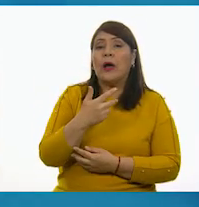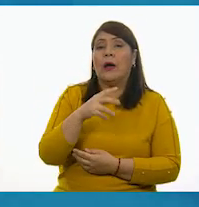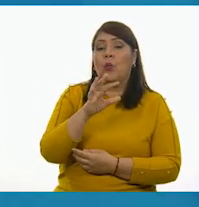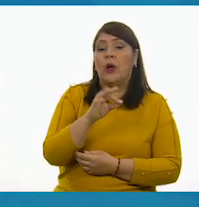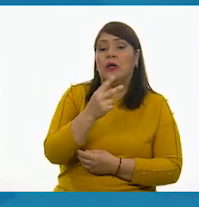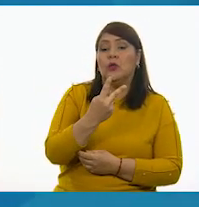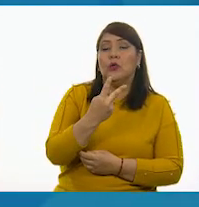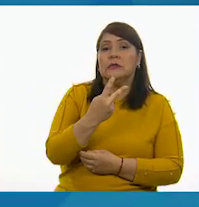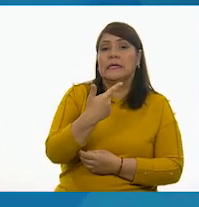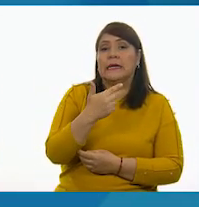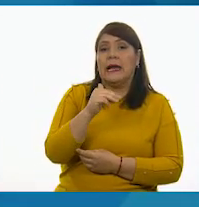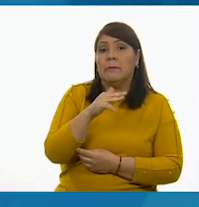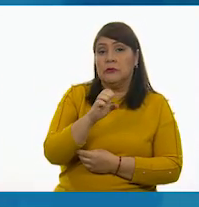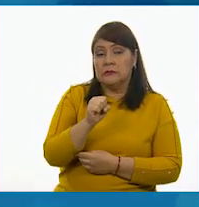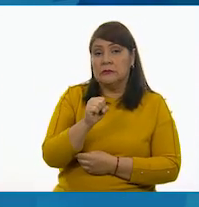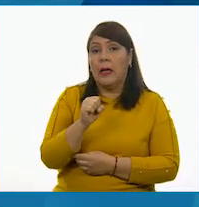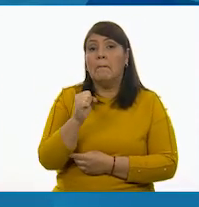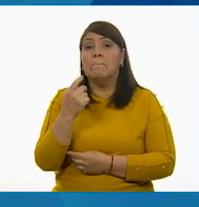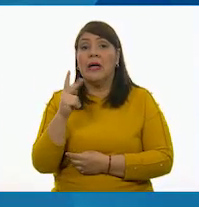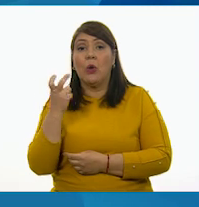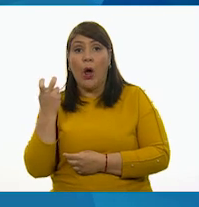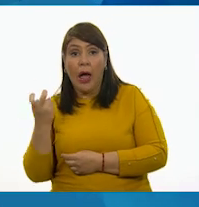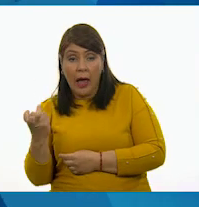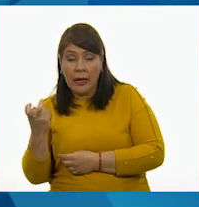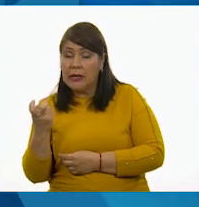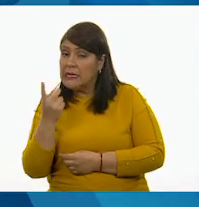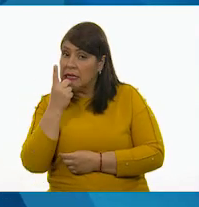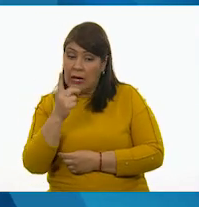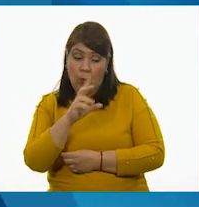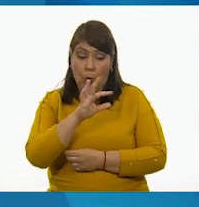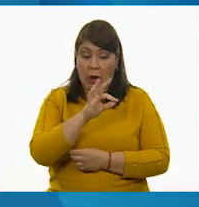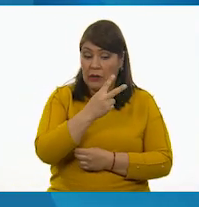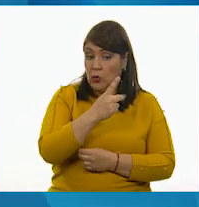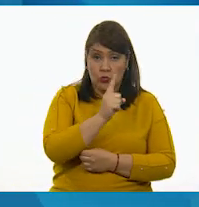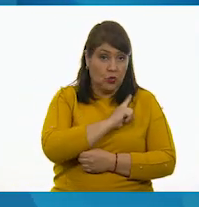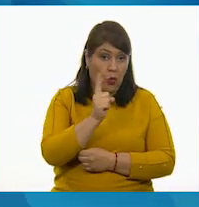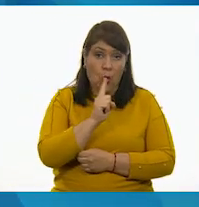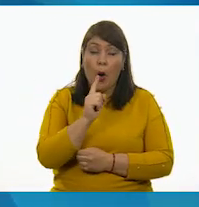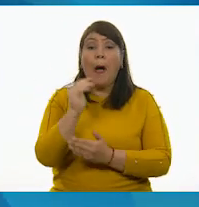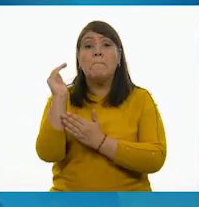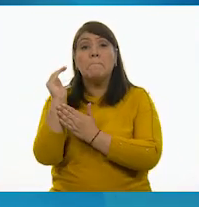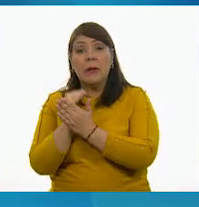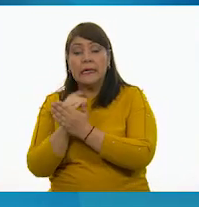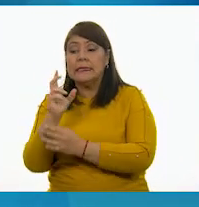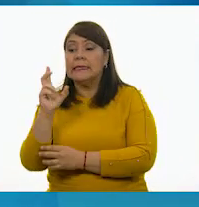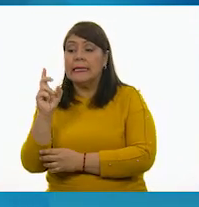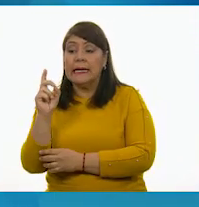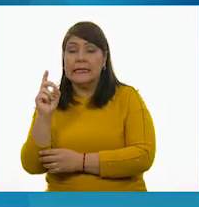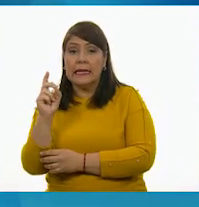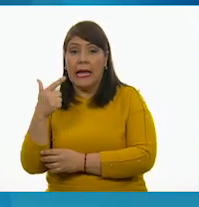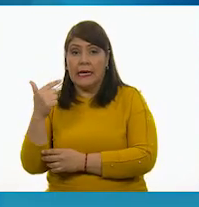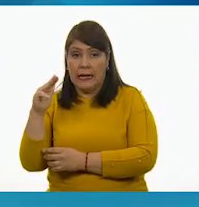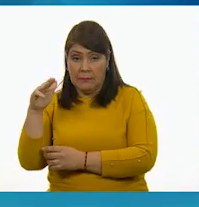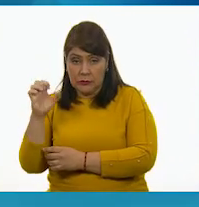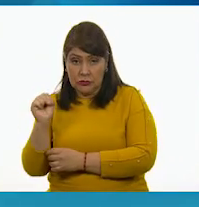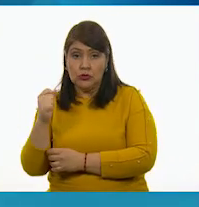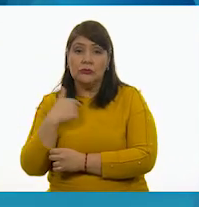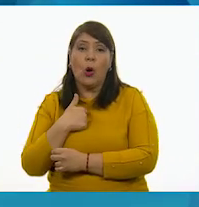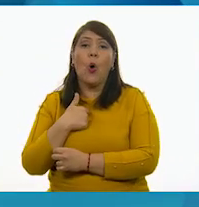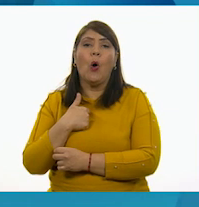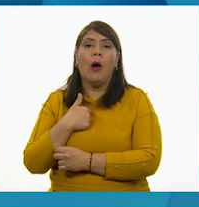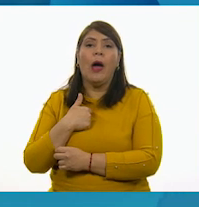a mí me está diciendo esta información que por 30 gramos, yo estoy consumiendo 162